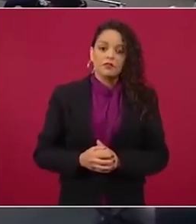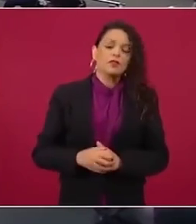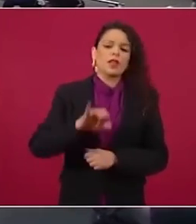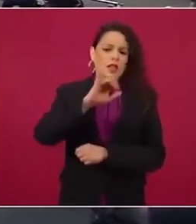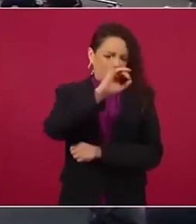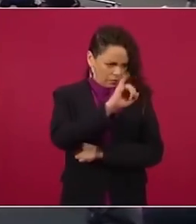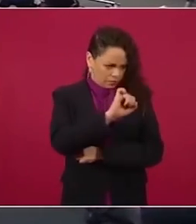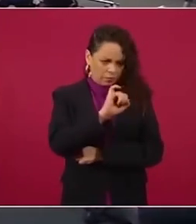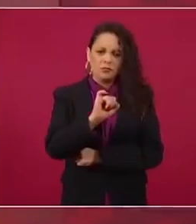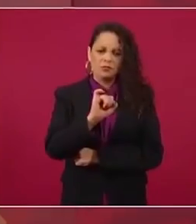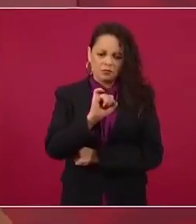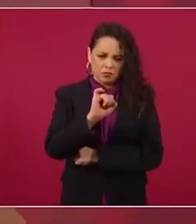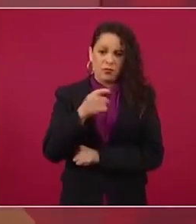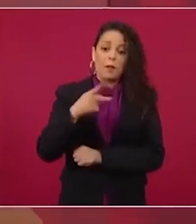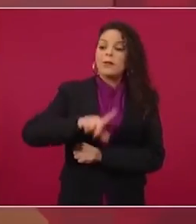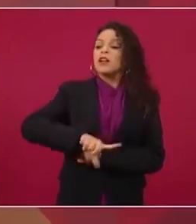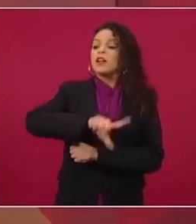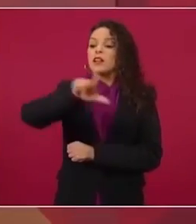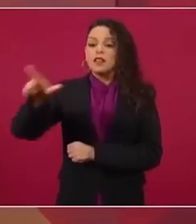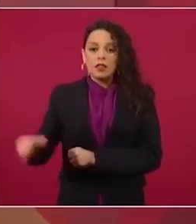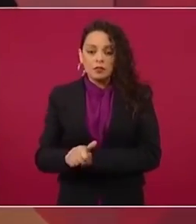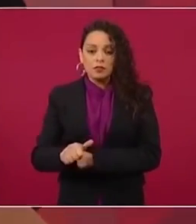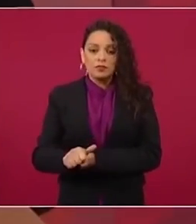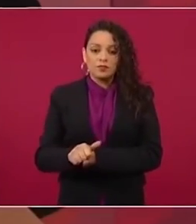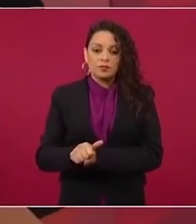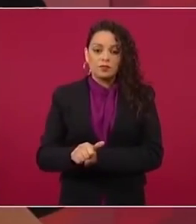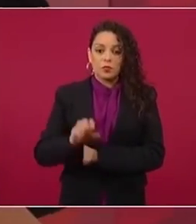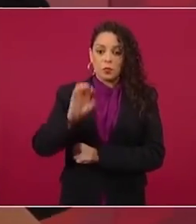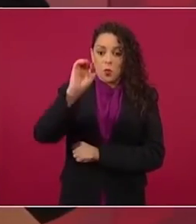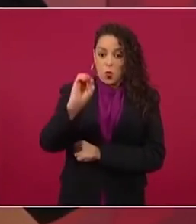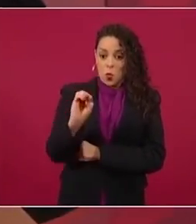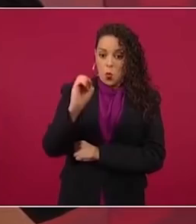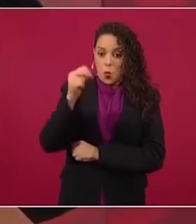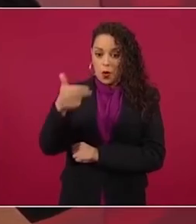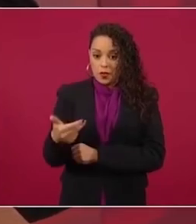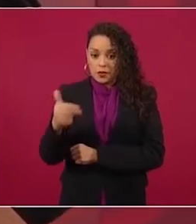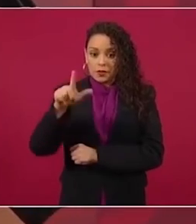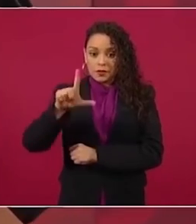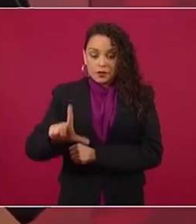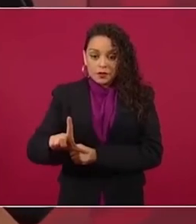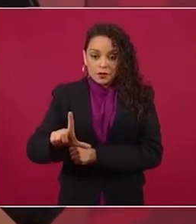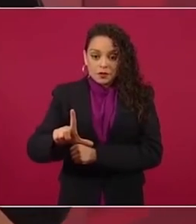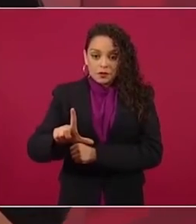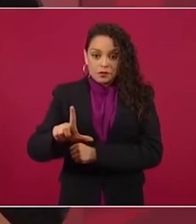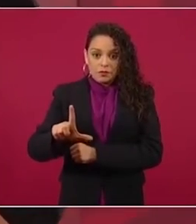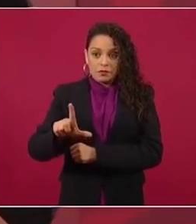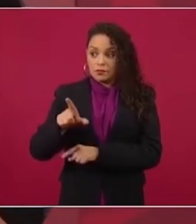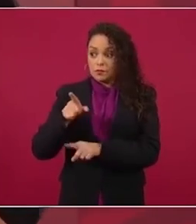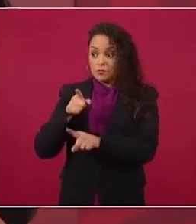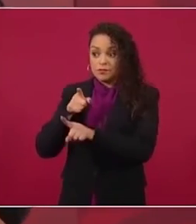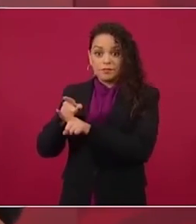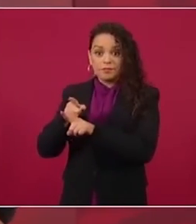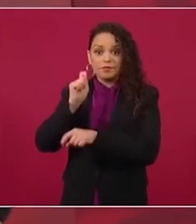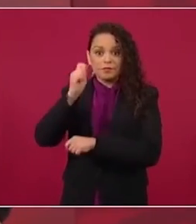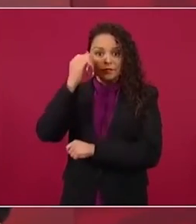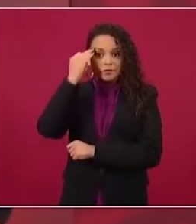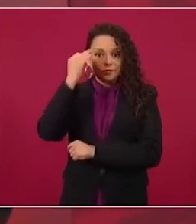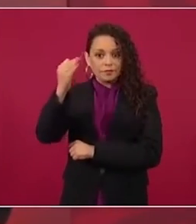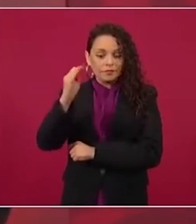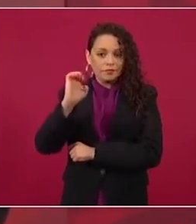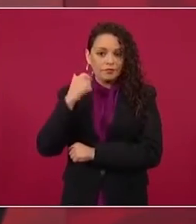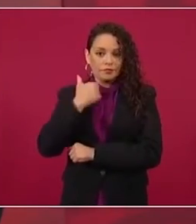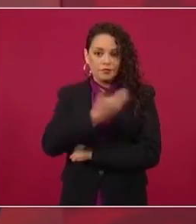OHL de haberse confabulado con los gobiernos previos para cometer ilícitos a través de contratos